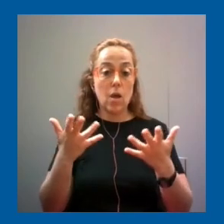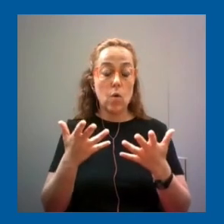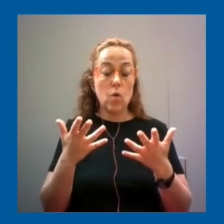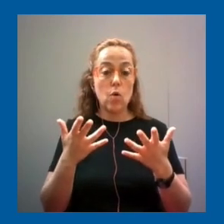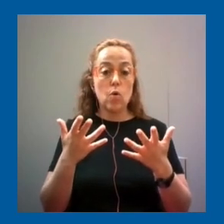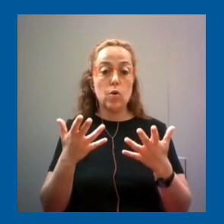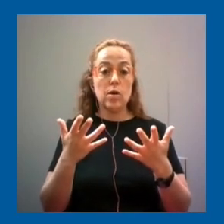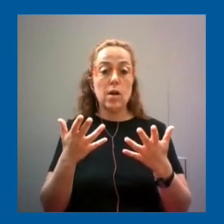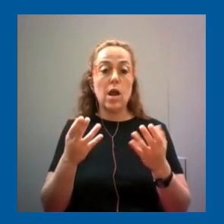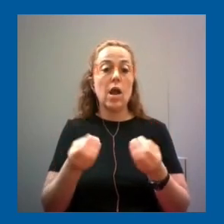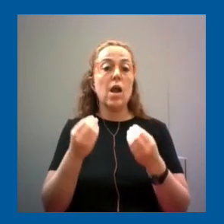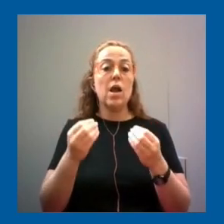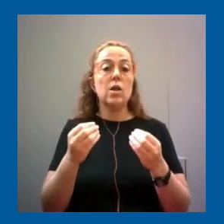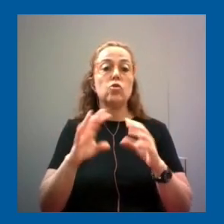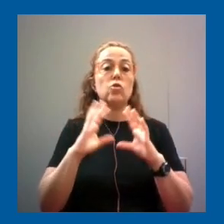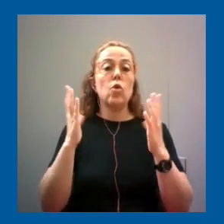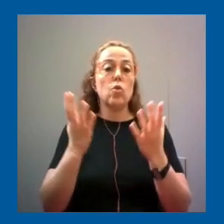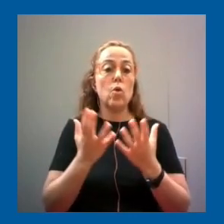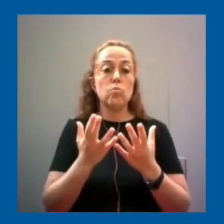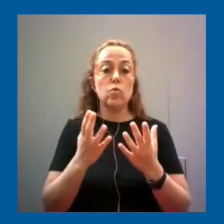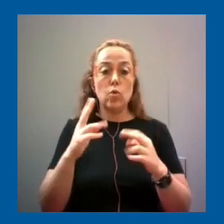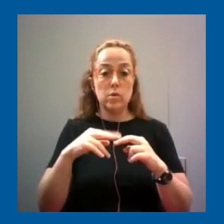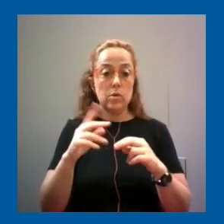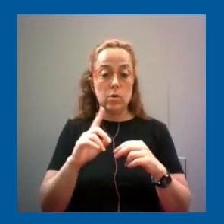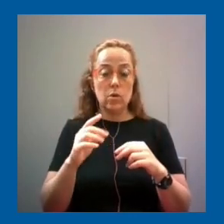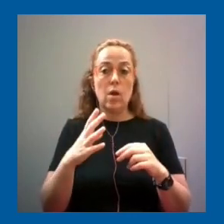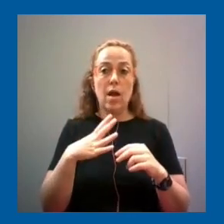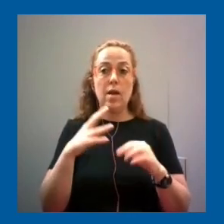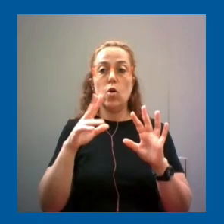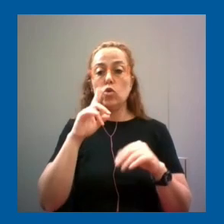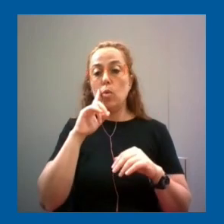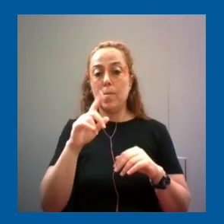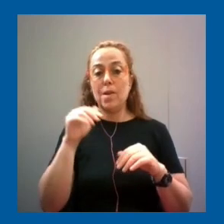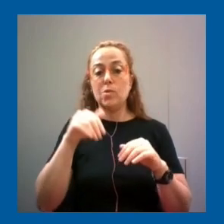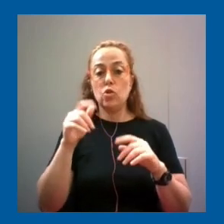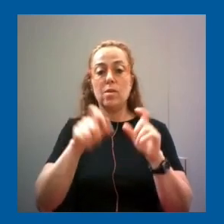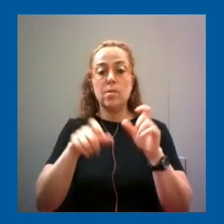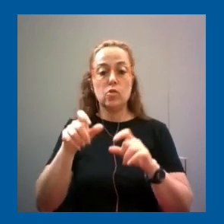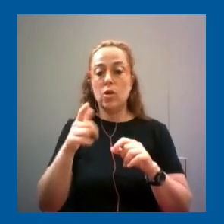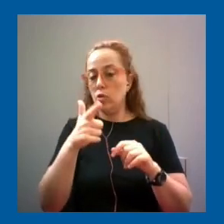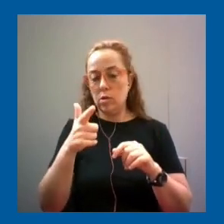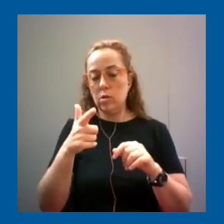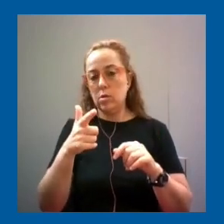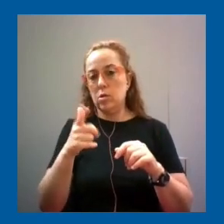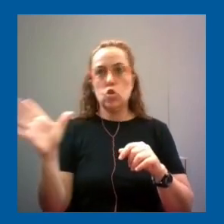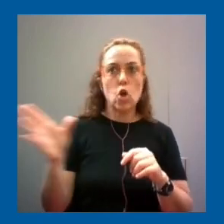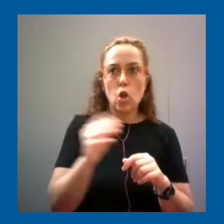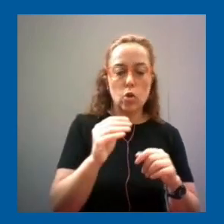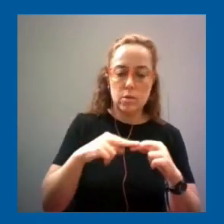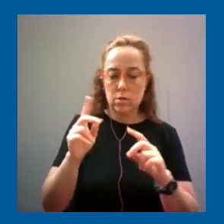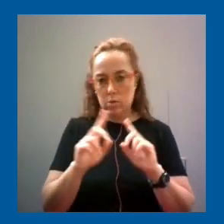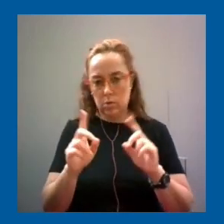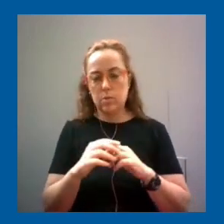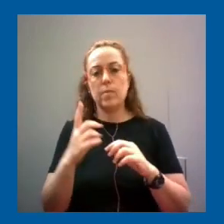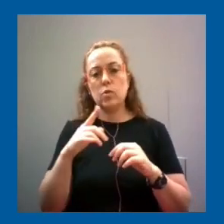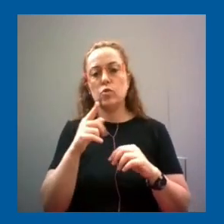el 100% del planeta, hay 8 mil millones, pero no hay 8 mil millones de personas en Internet. Entonces, todos esos temas son temas que son importantes a